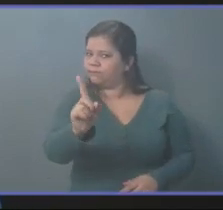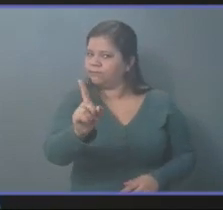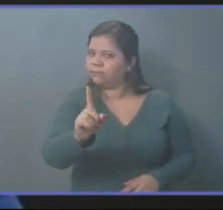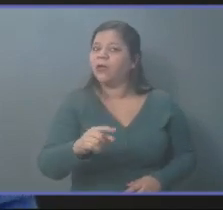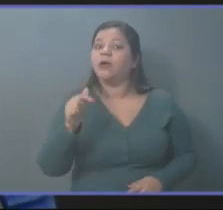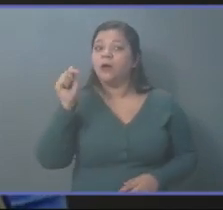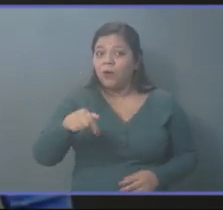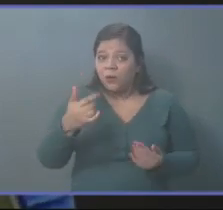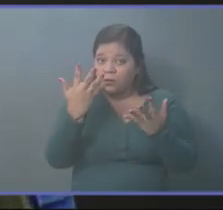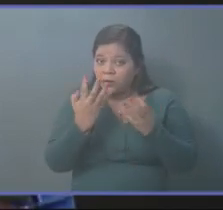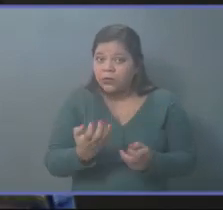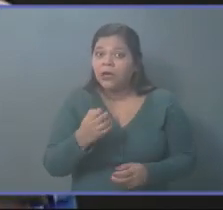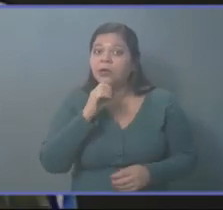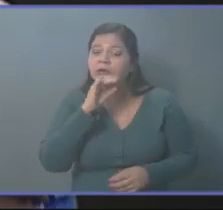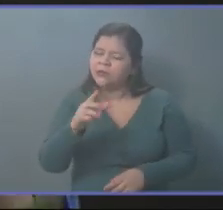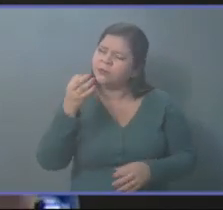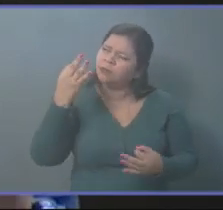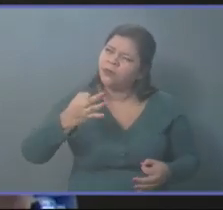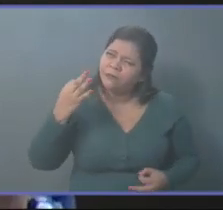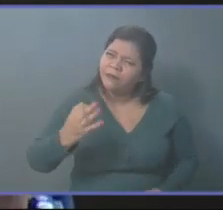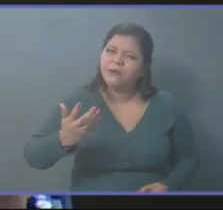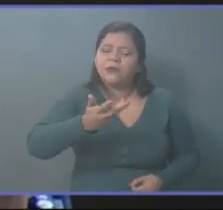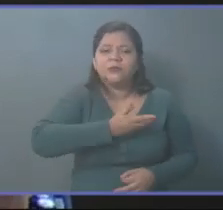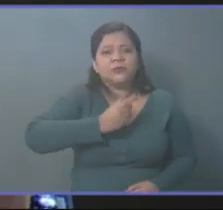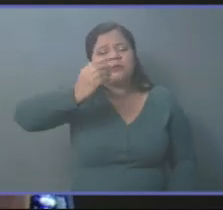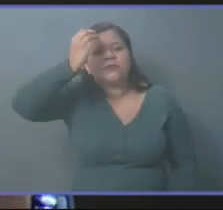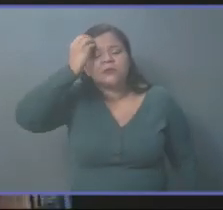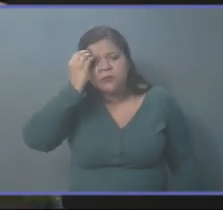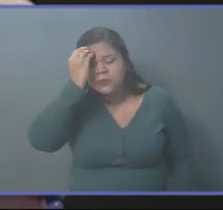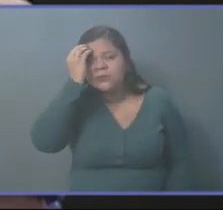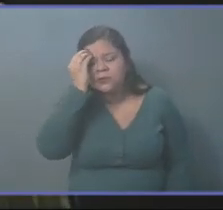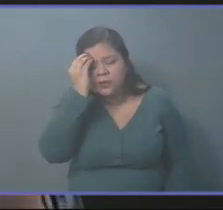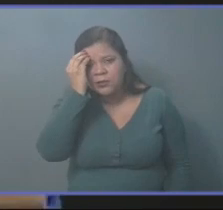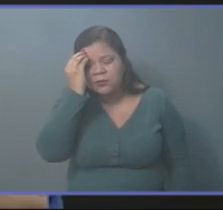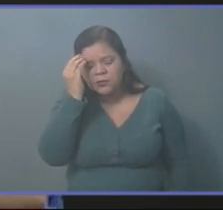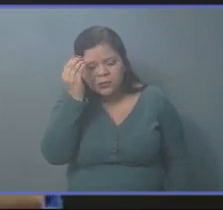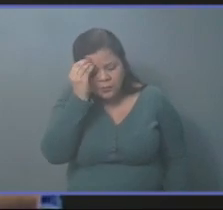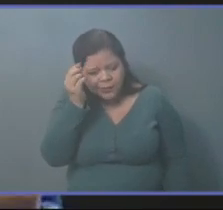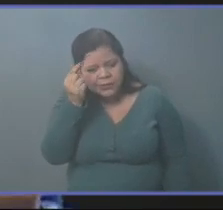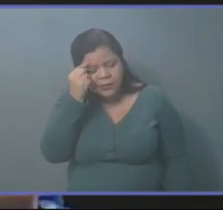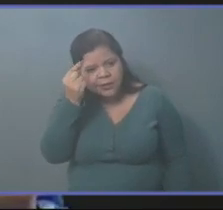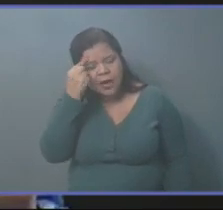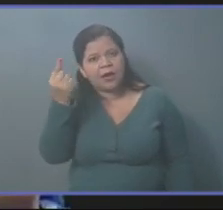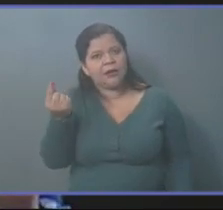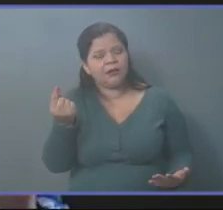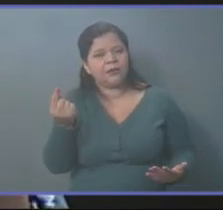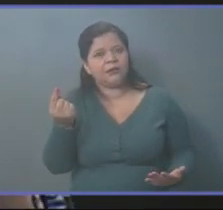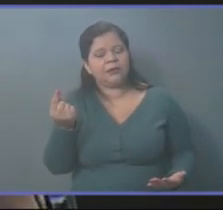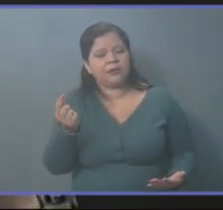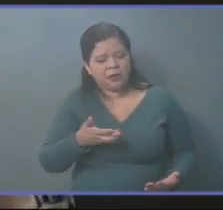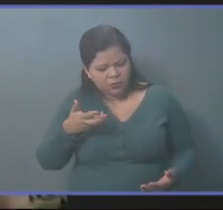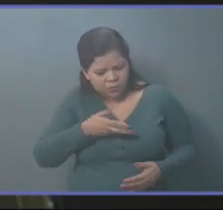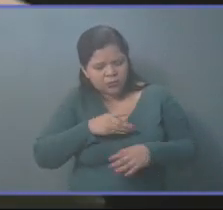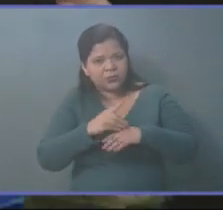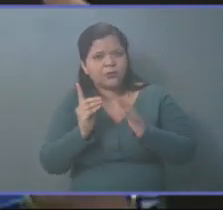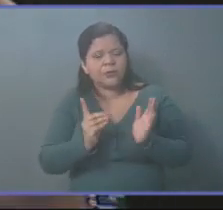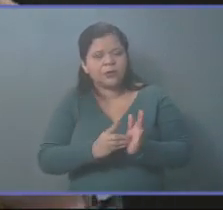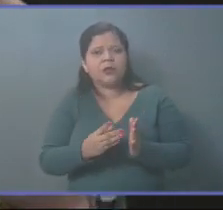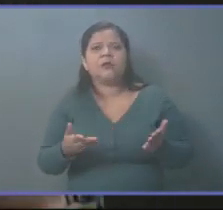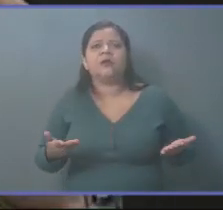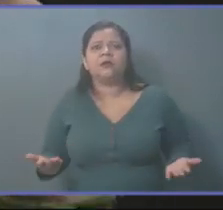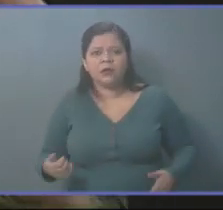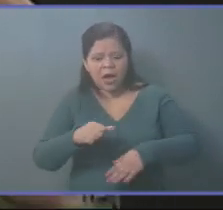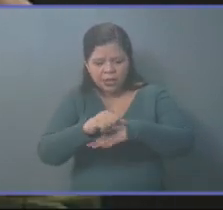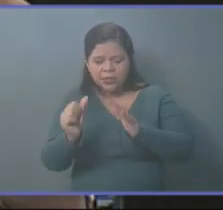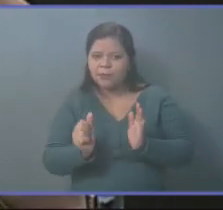yo invito a que recapacitemos como diputados. Porque la Asamblea